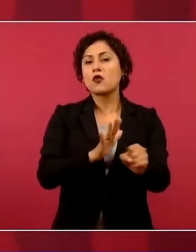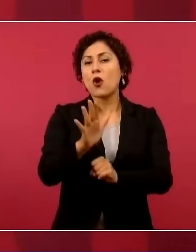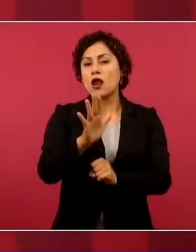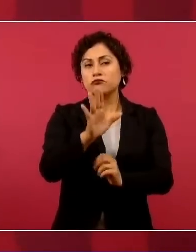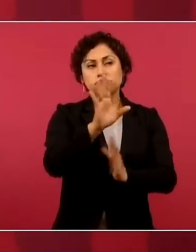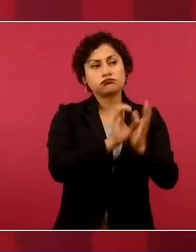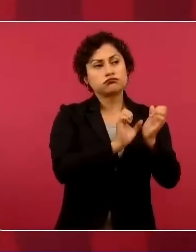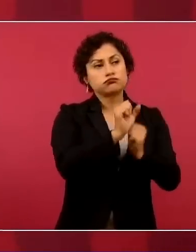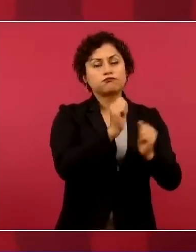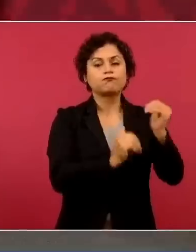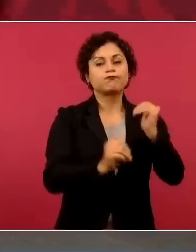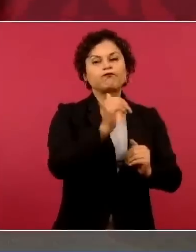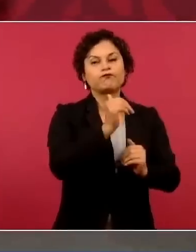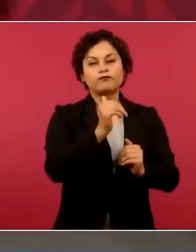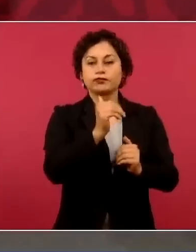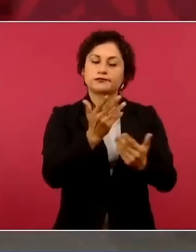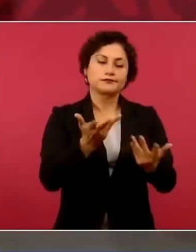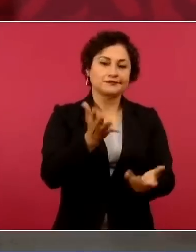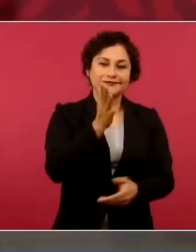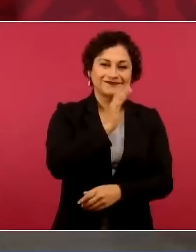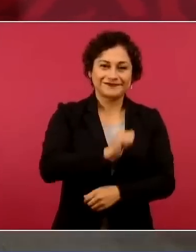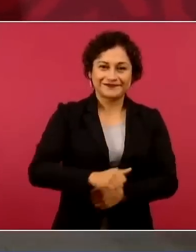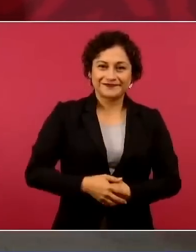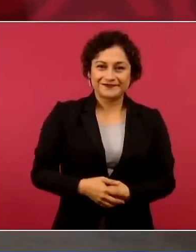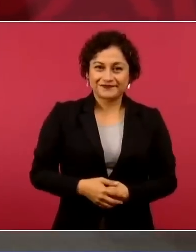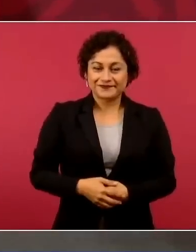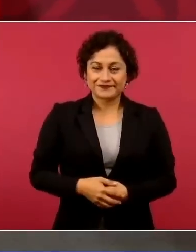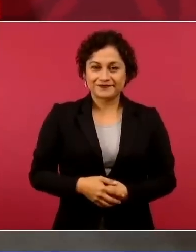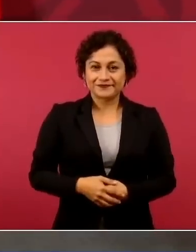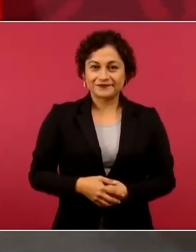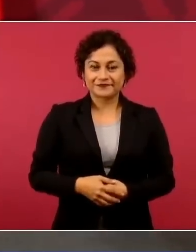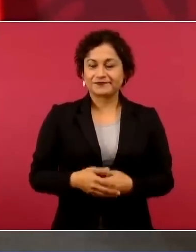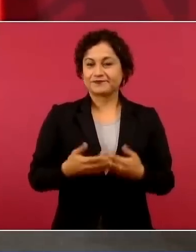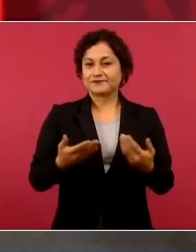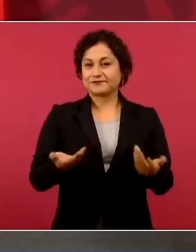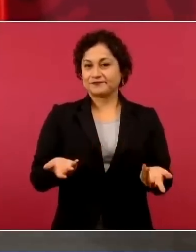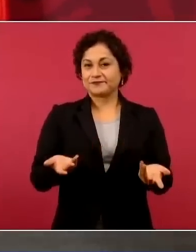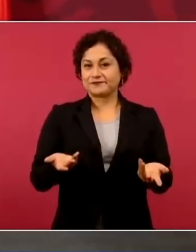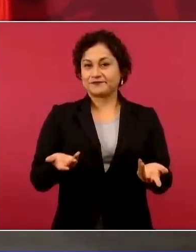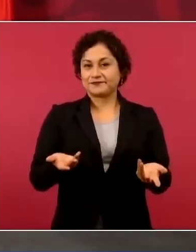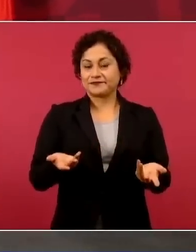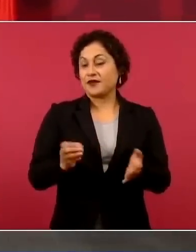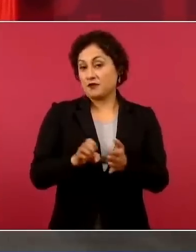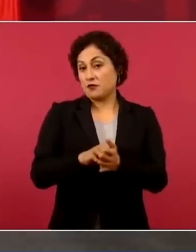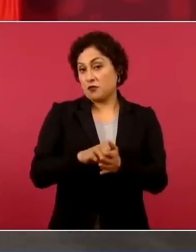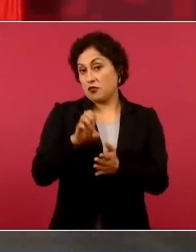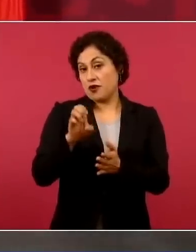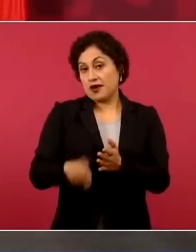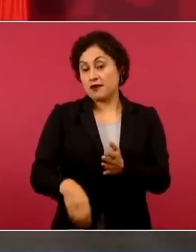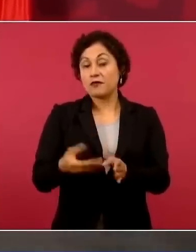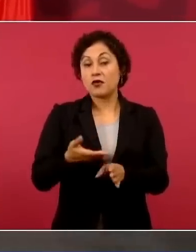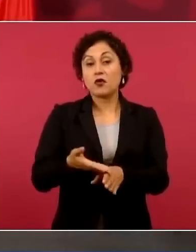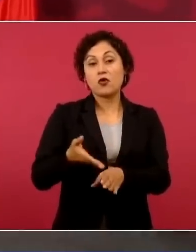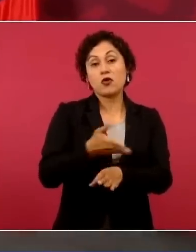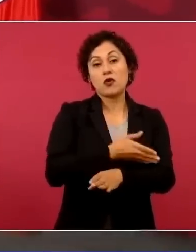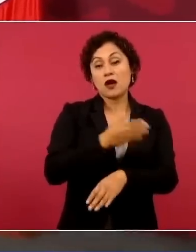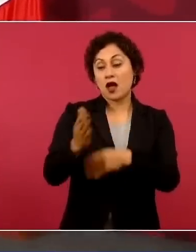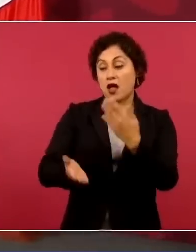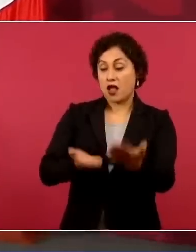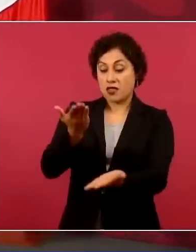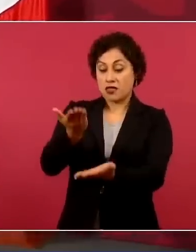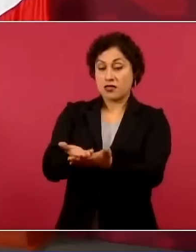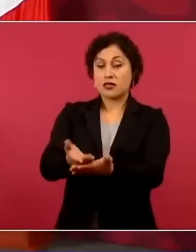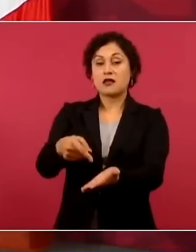no se puede, que era lo más importante, reducir